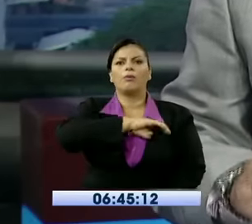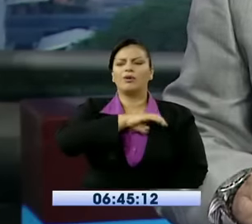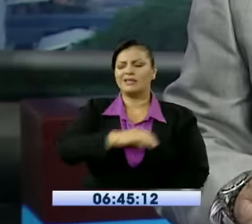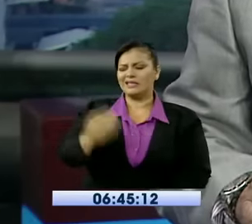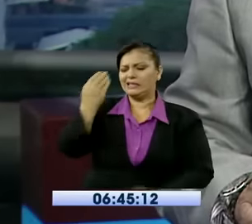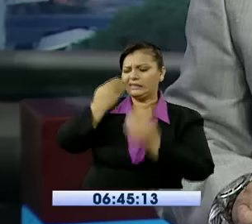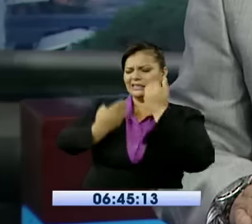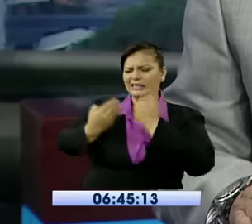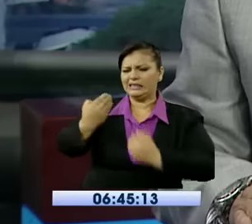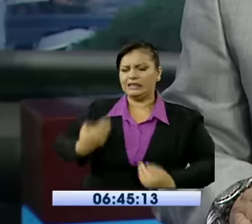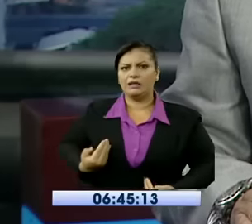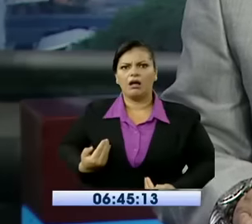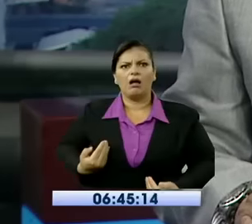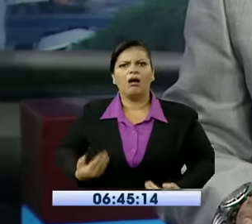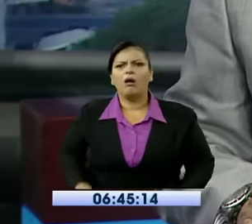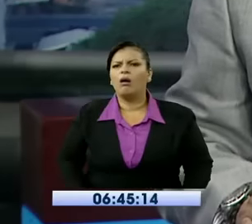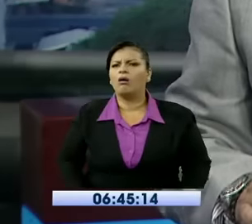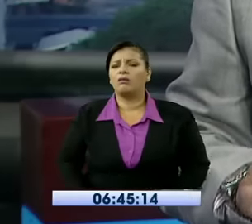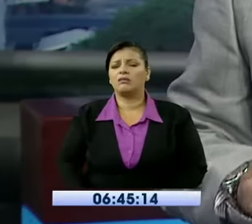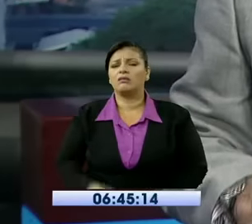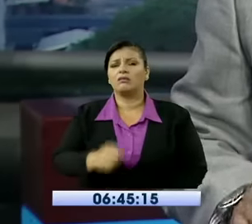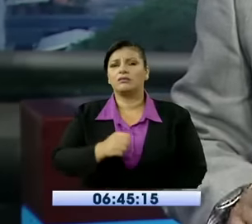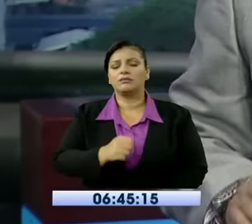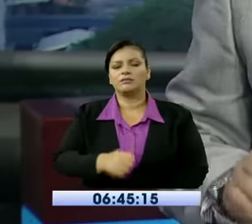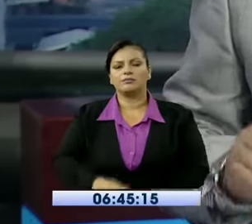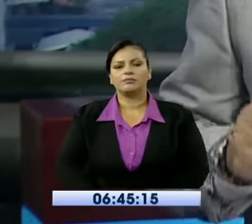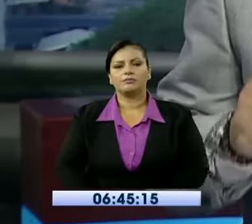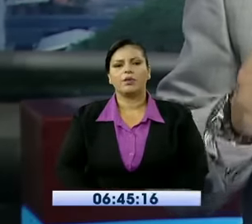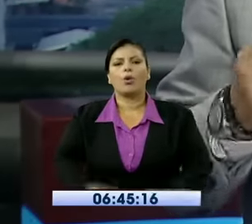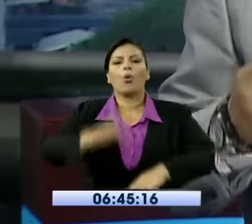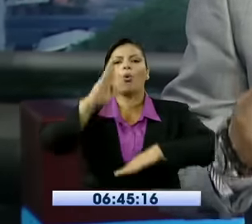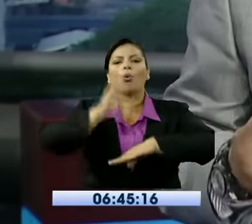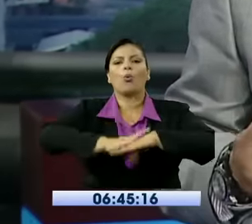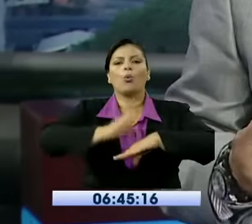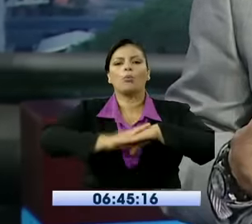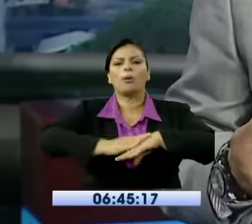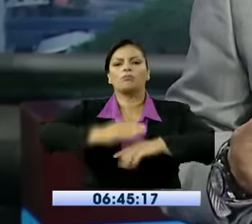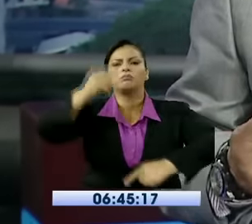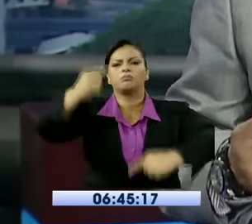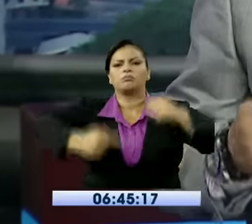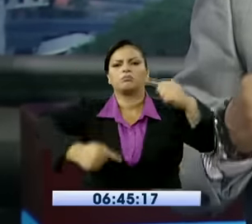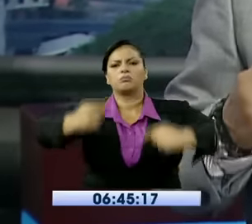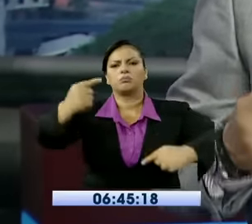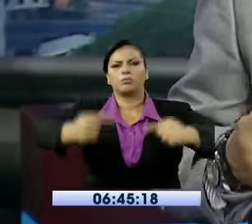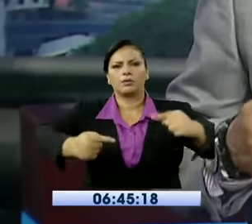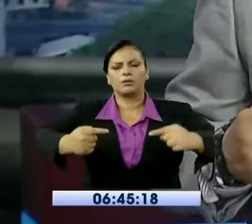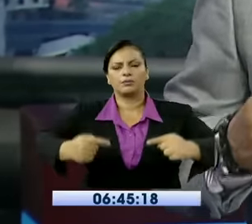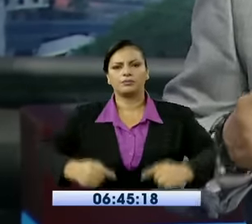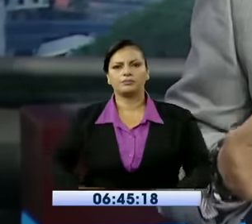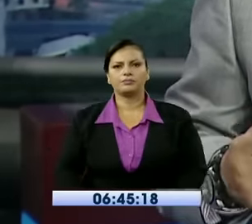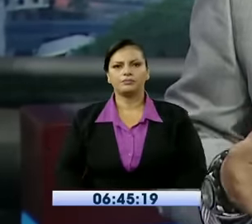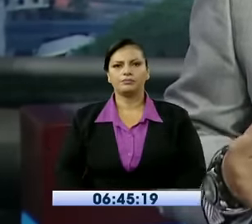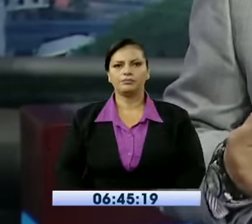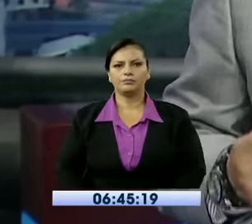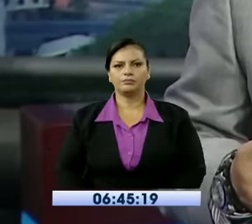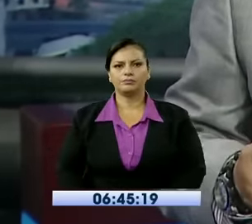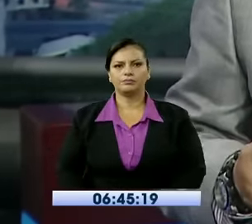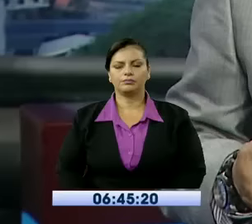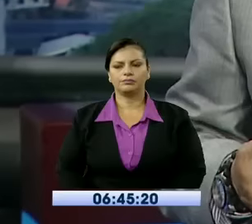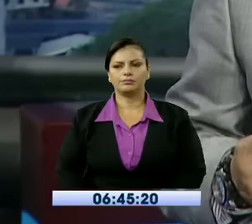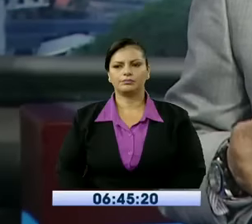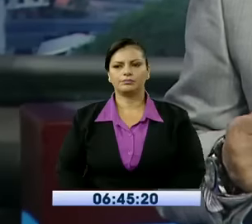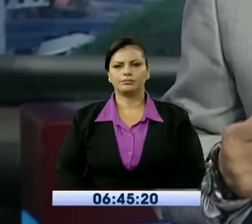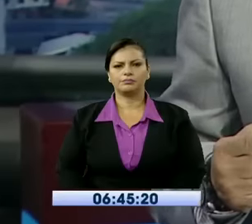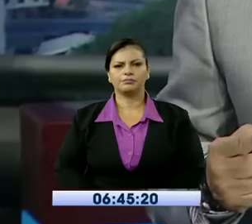detenidos en este caso que habría iniciado por un supuesto enfrentamiento, un supuesto enfrentamiento entre